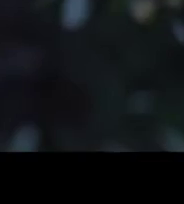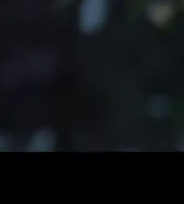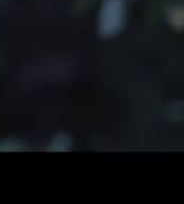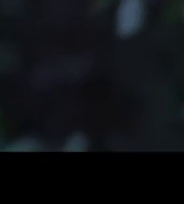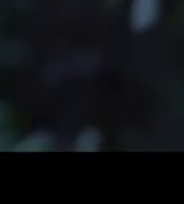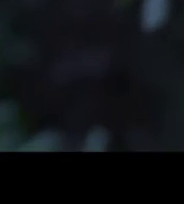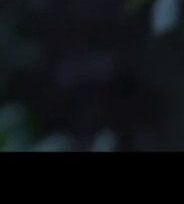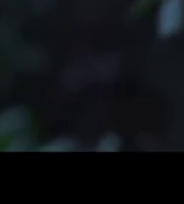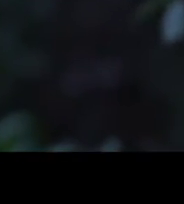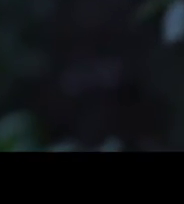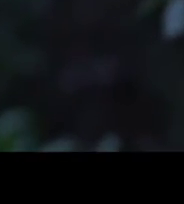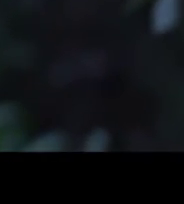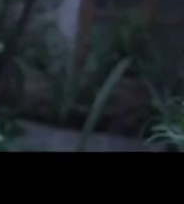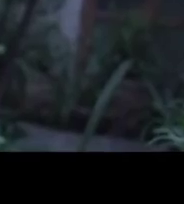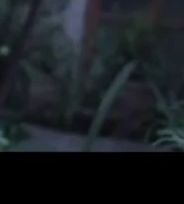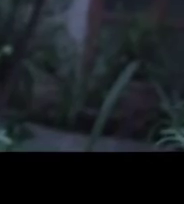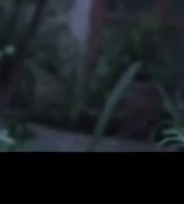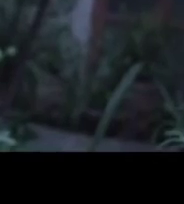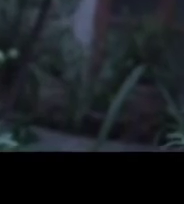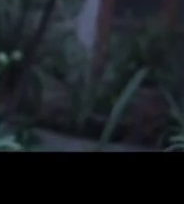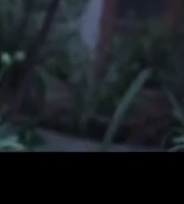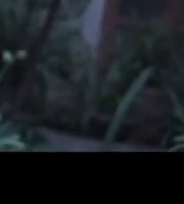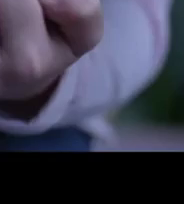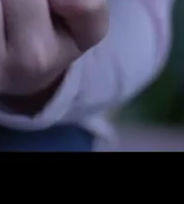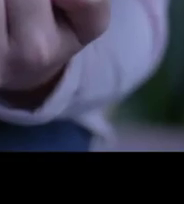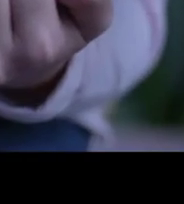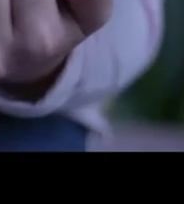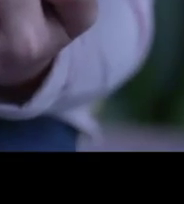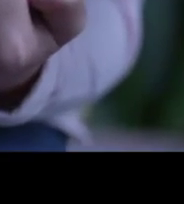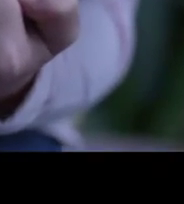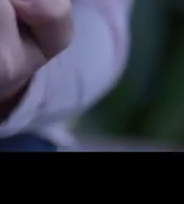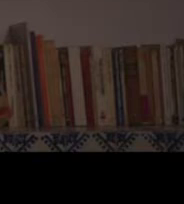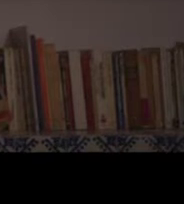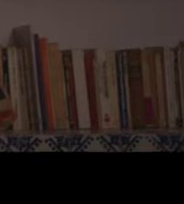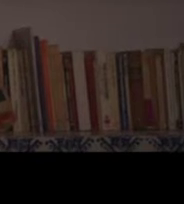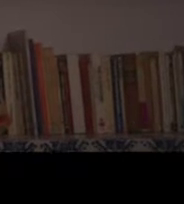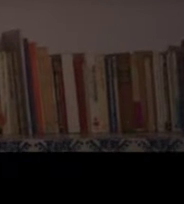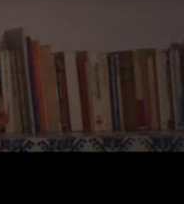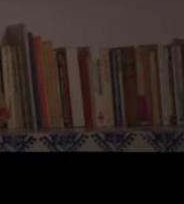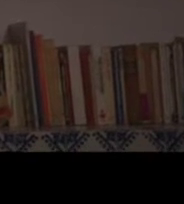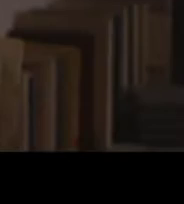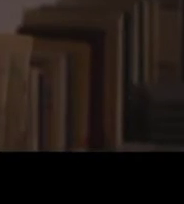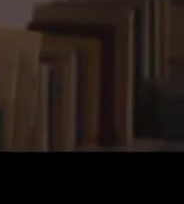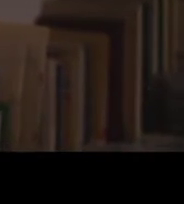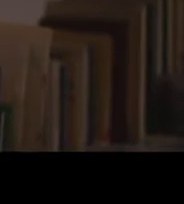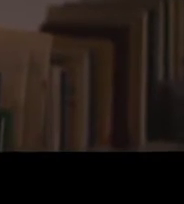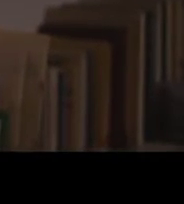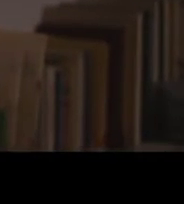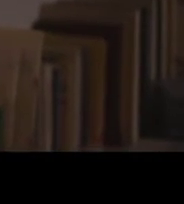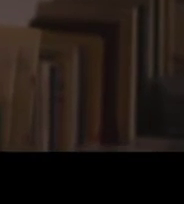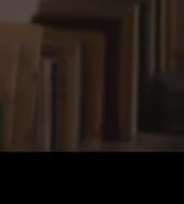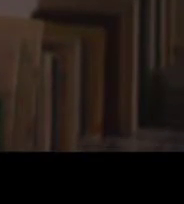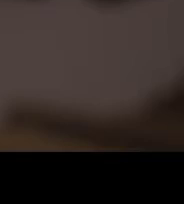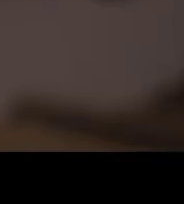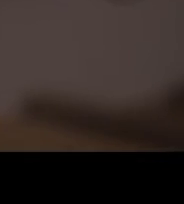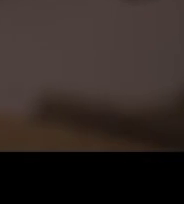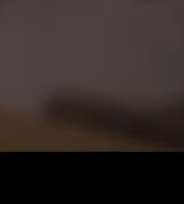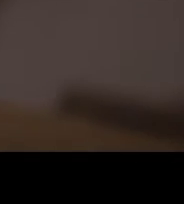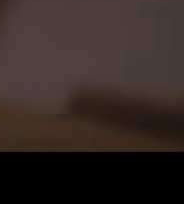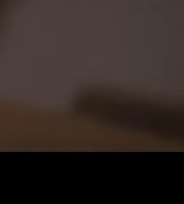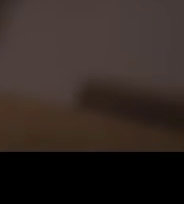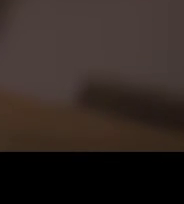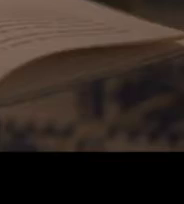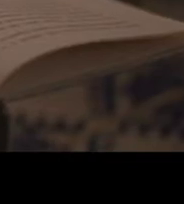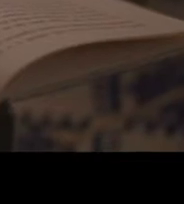era pequeña, sabía que había algo diferente en mí que me encantaba. Me acuerdo cuando me encerraba en mi cuarto y leía todos